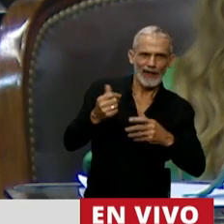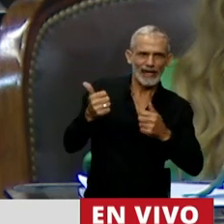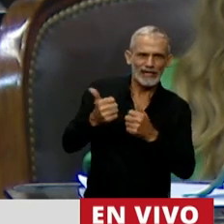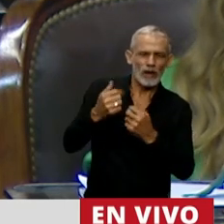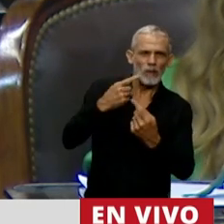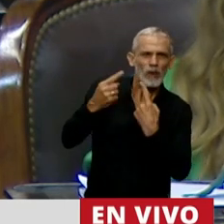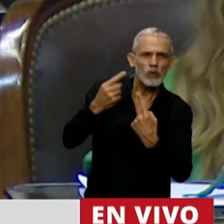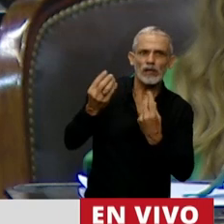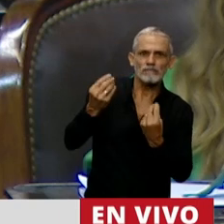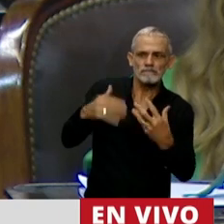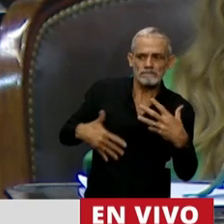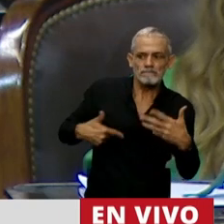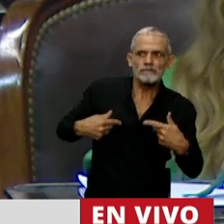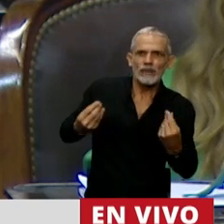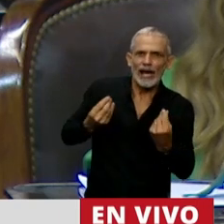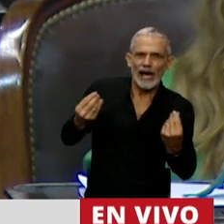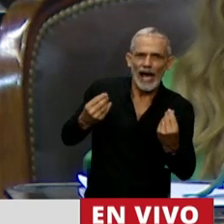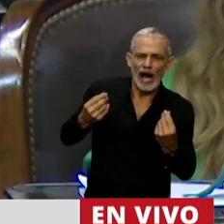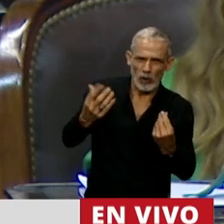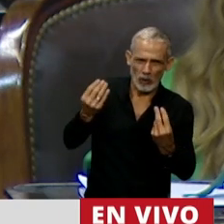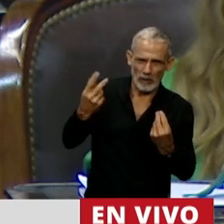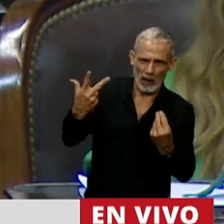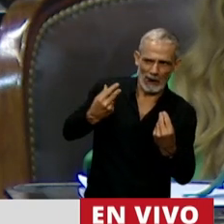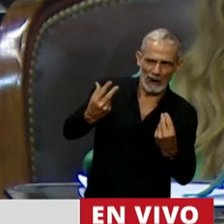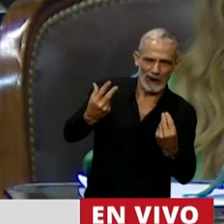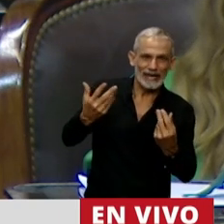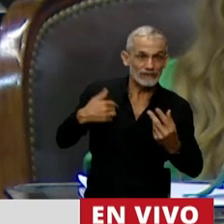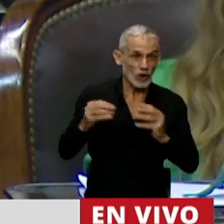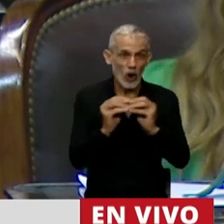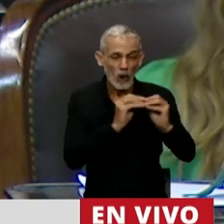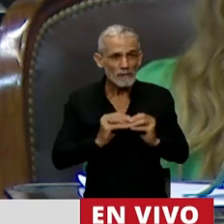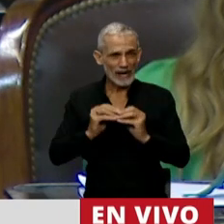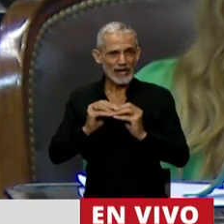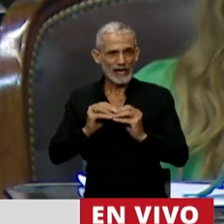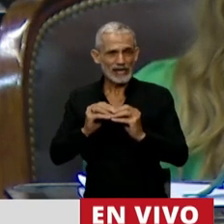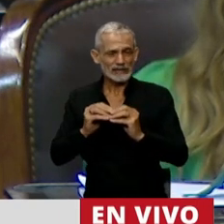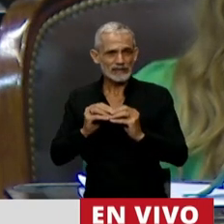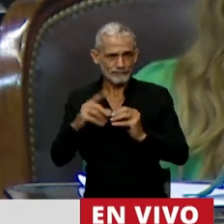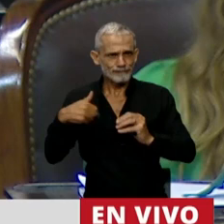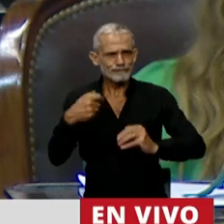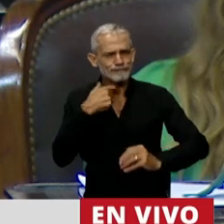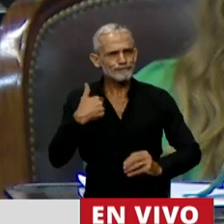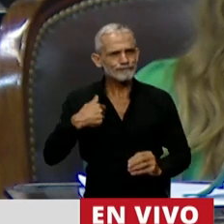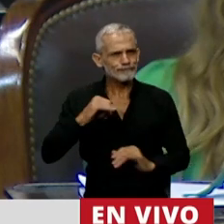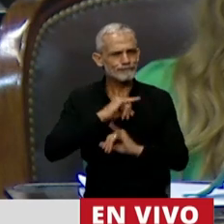a consultar qué podían hacer. Y junto a mis compañeras, y acá quiero